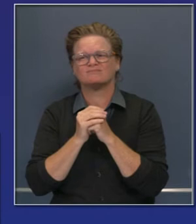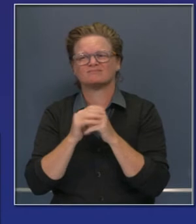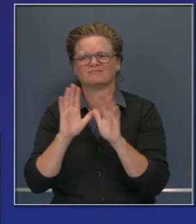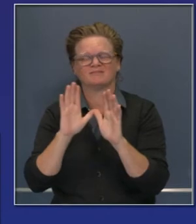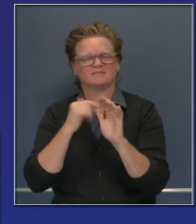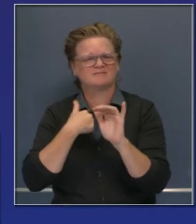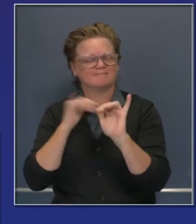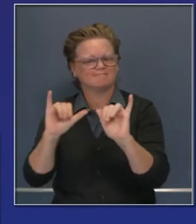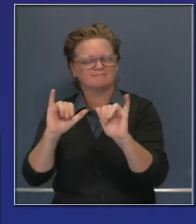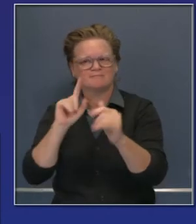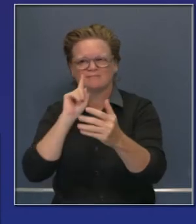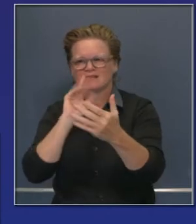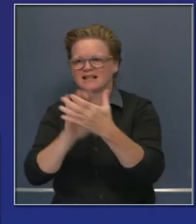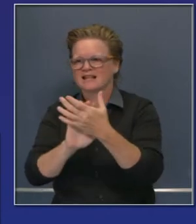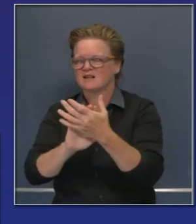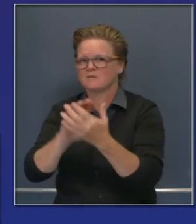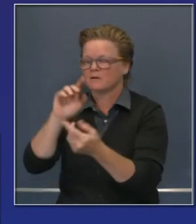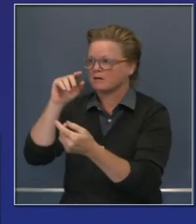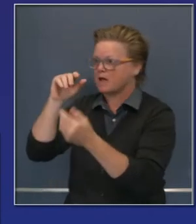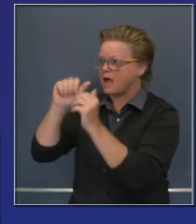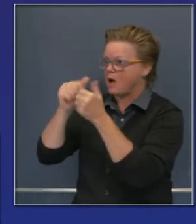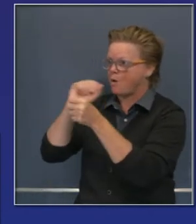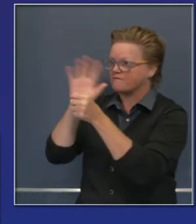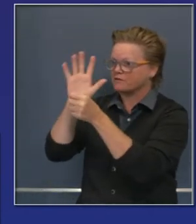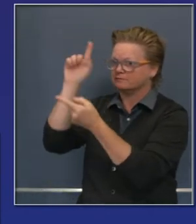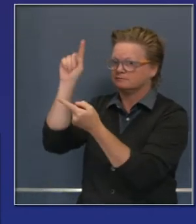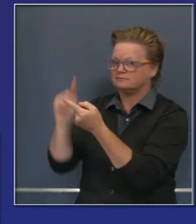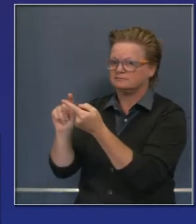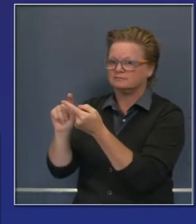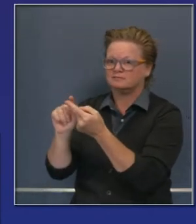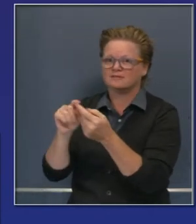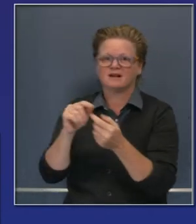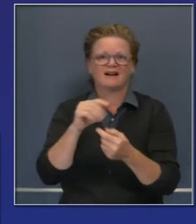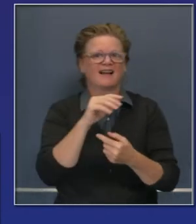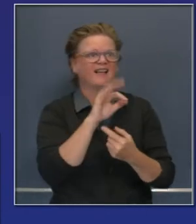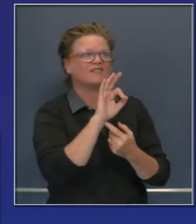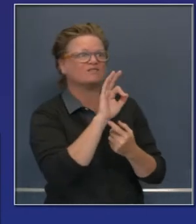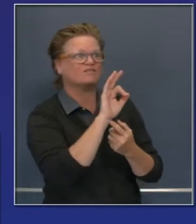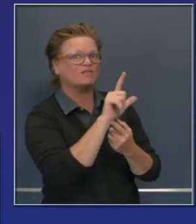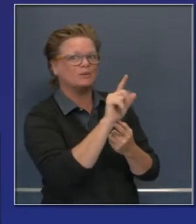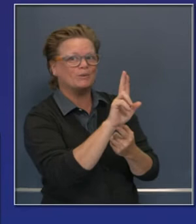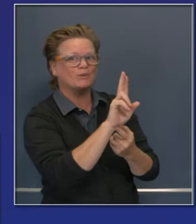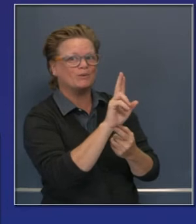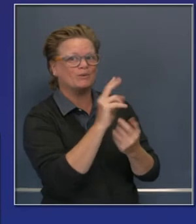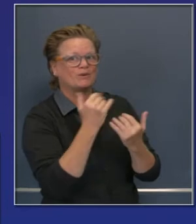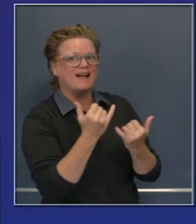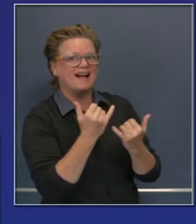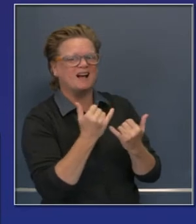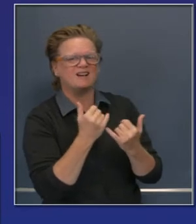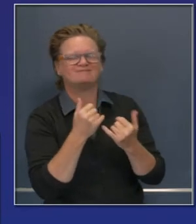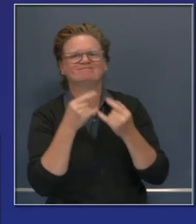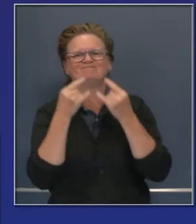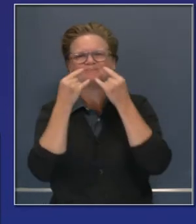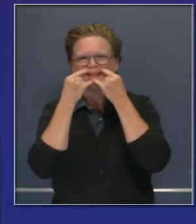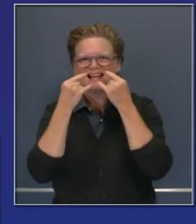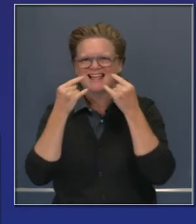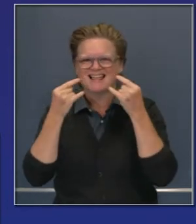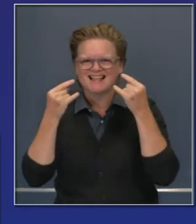considerablemente la temporada de influenza, de gripa, no solo la propagación del virus corona.